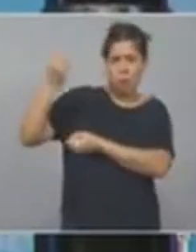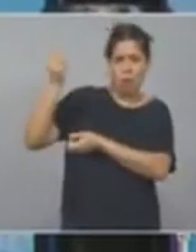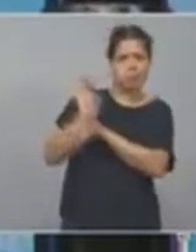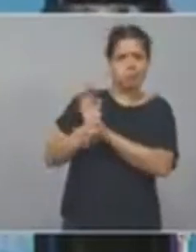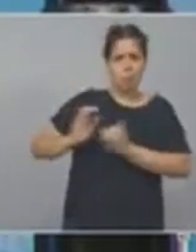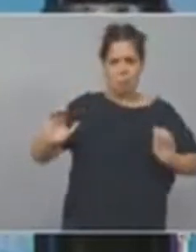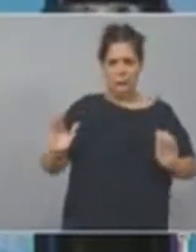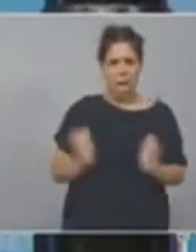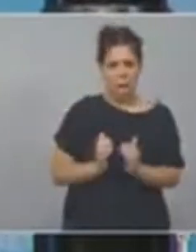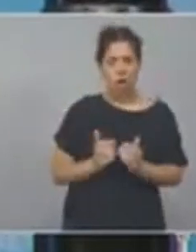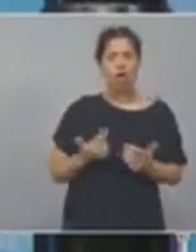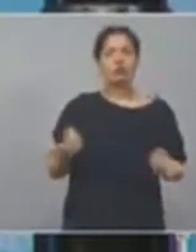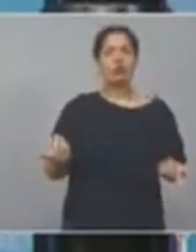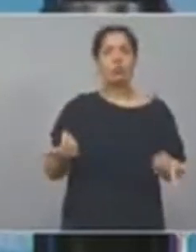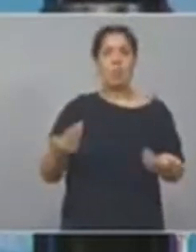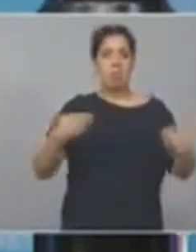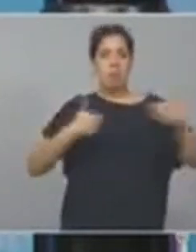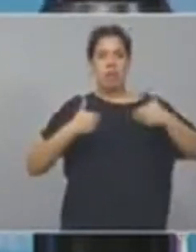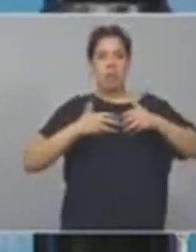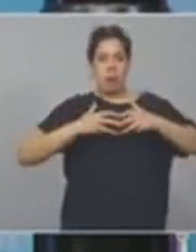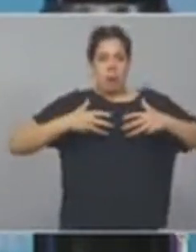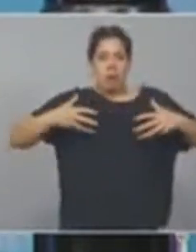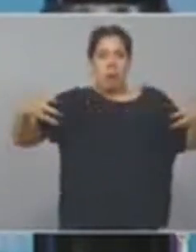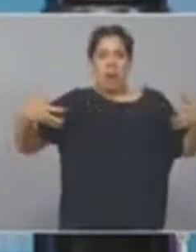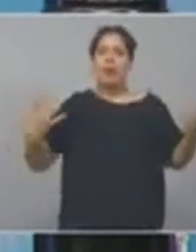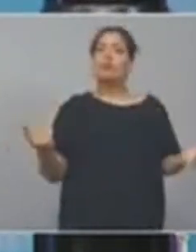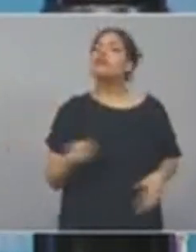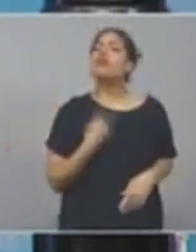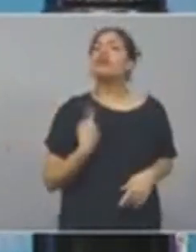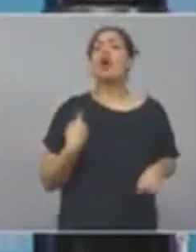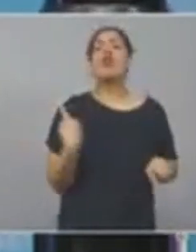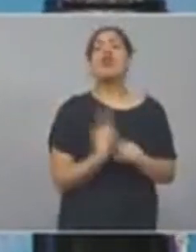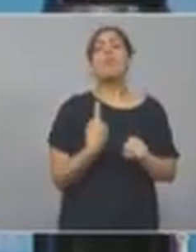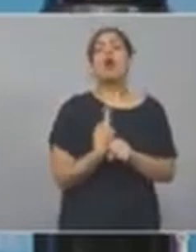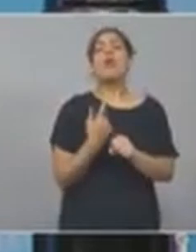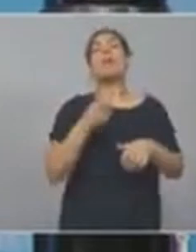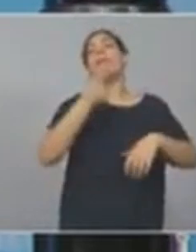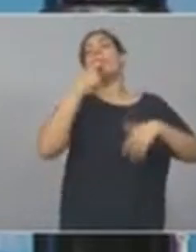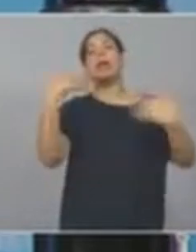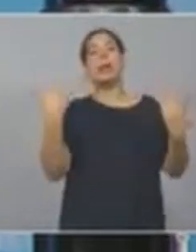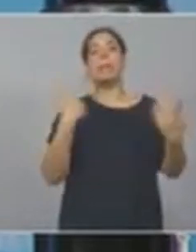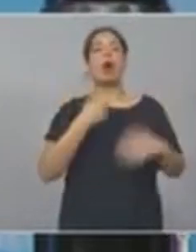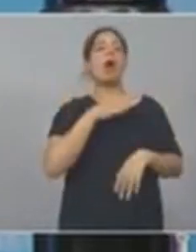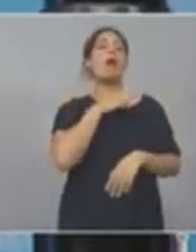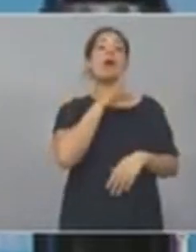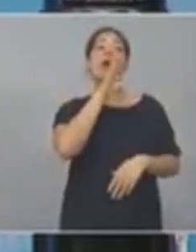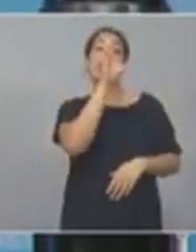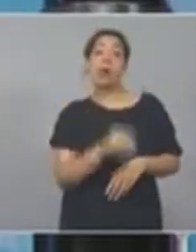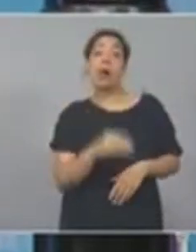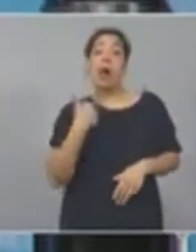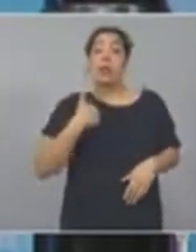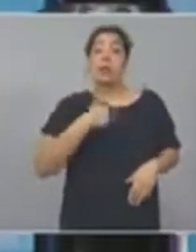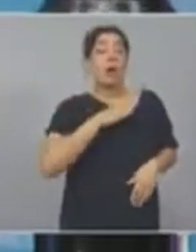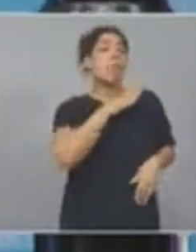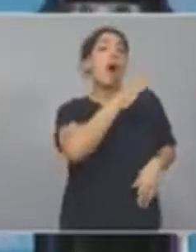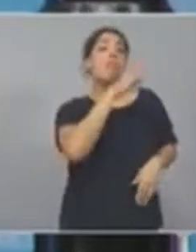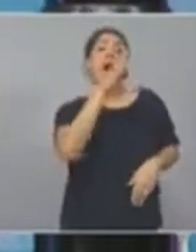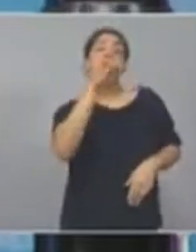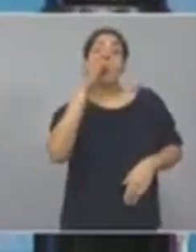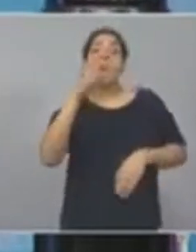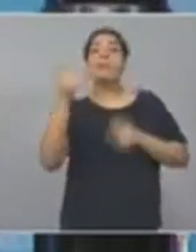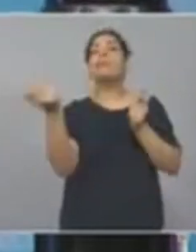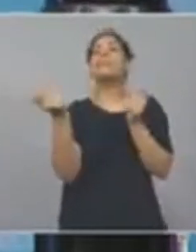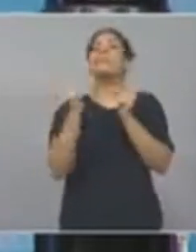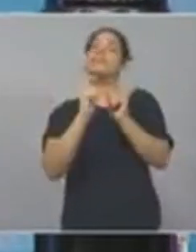afrontar y atender. Y nosotros no podemos andar viajando a dar conferencias o juntarnos con políticos extranjeros